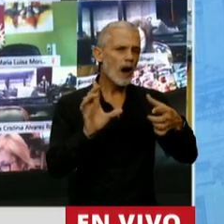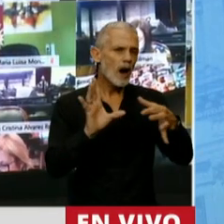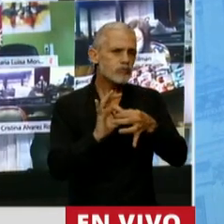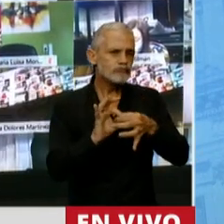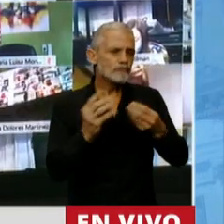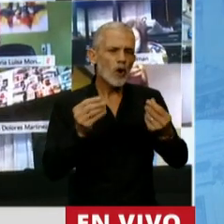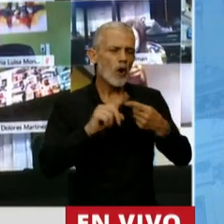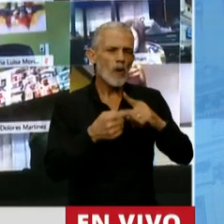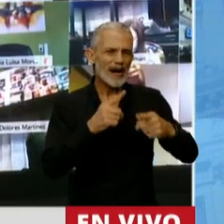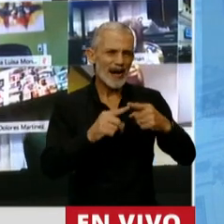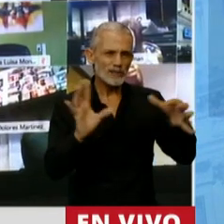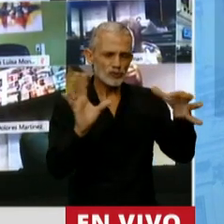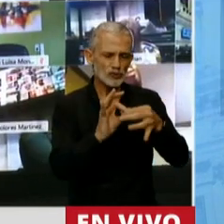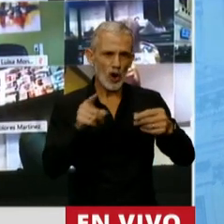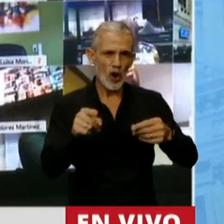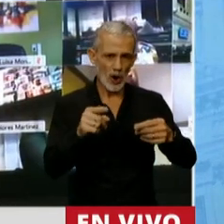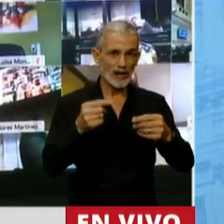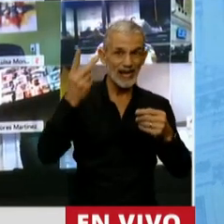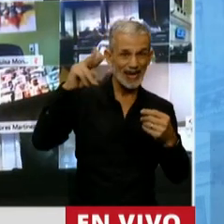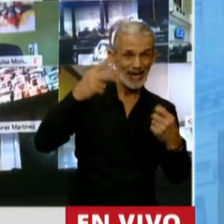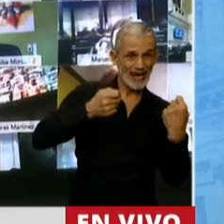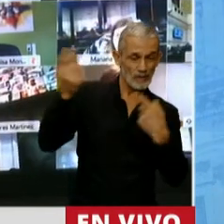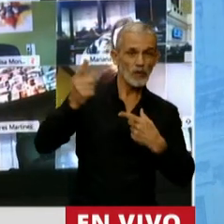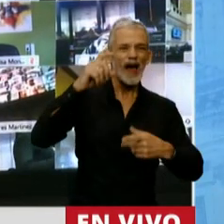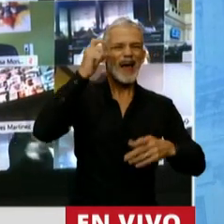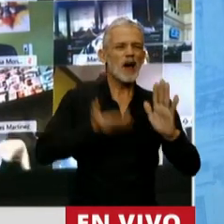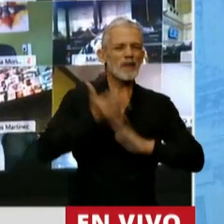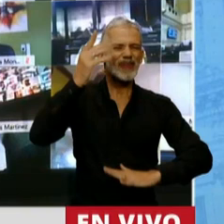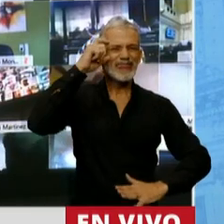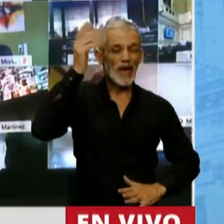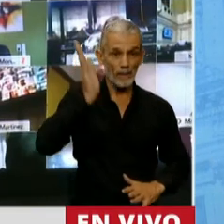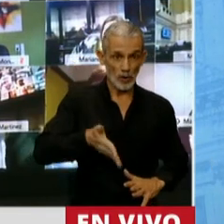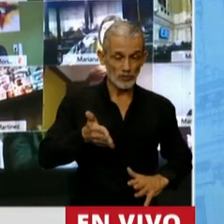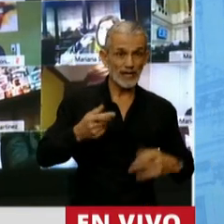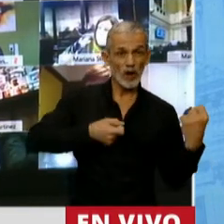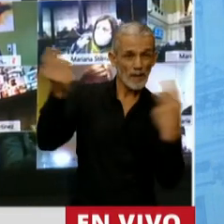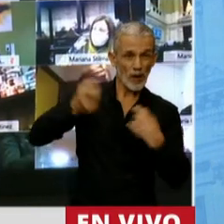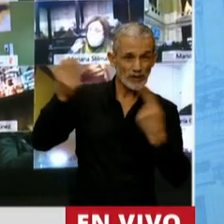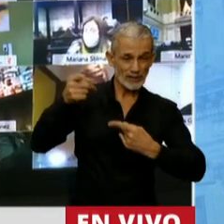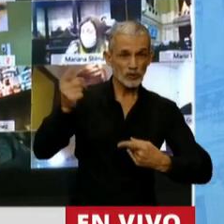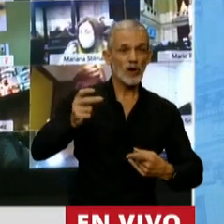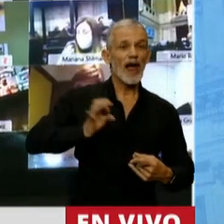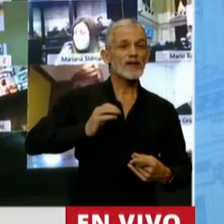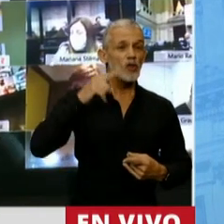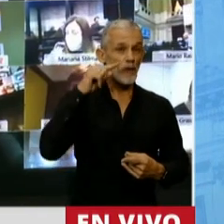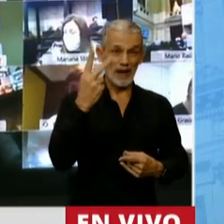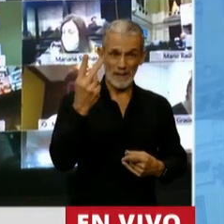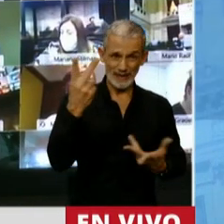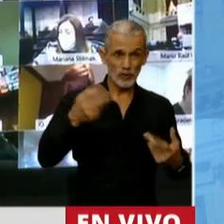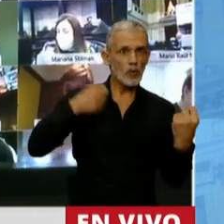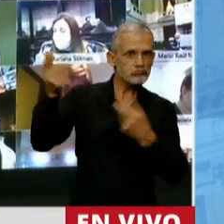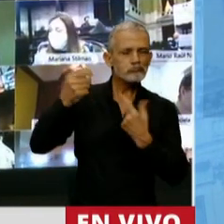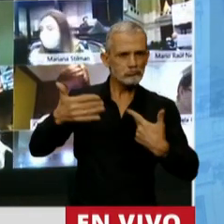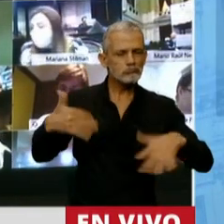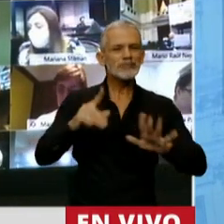entre un crecimiento del 10,2% de las exportaciones en el 2021 y